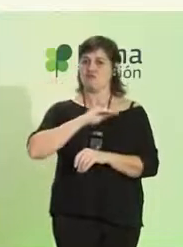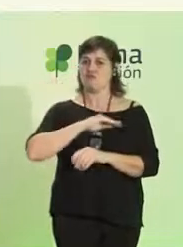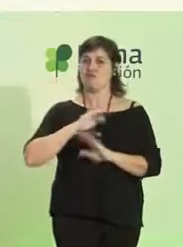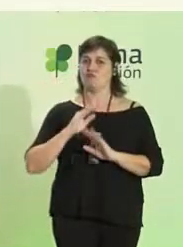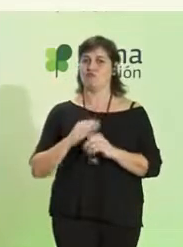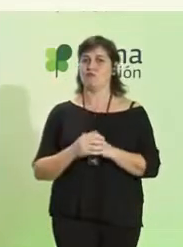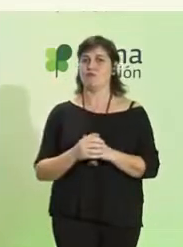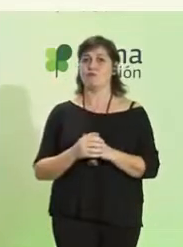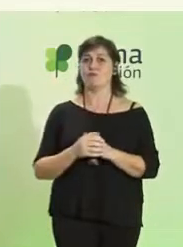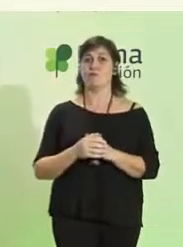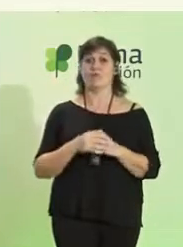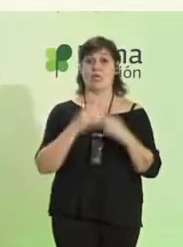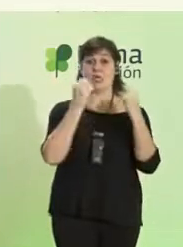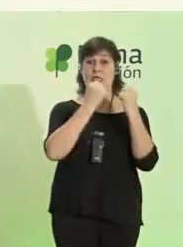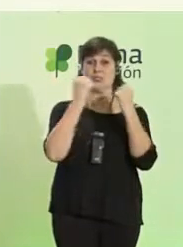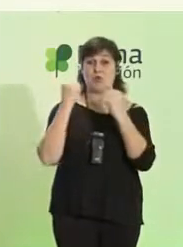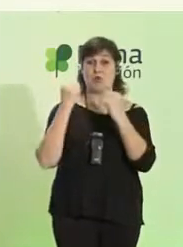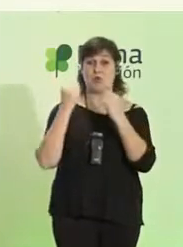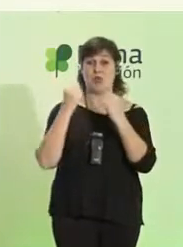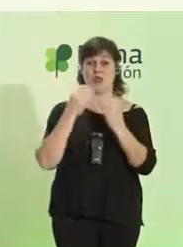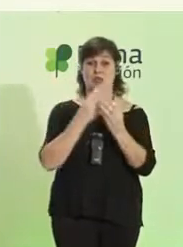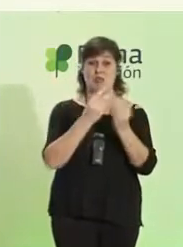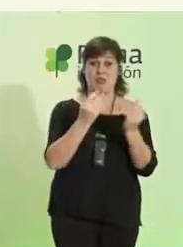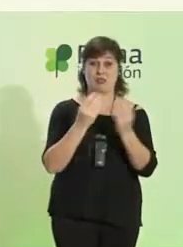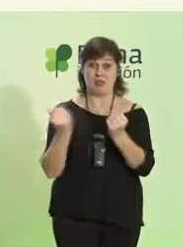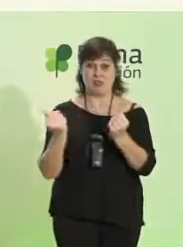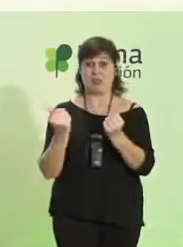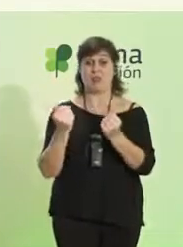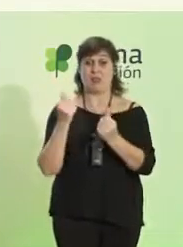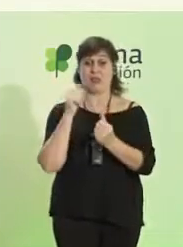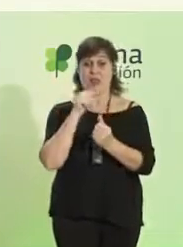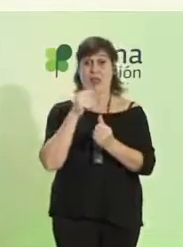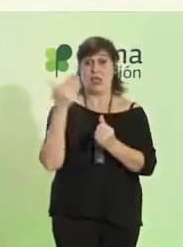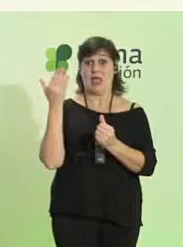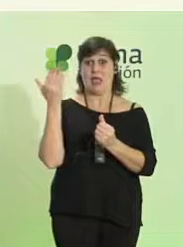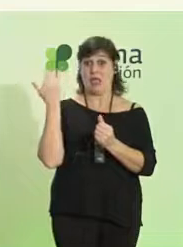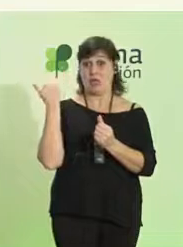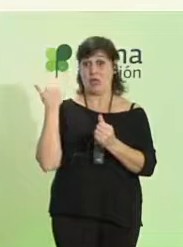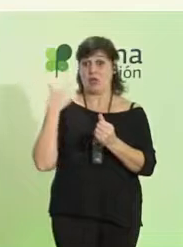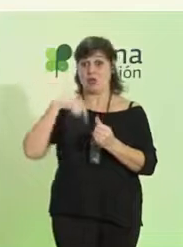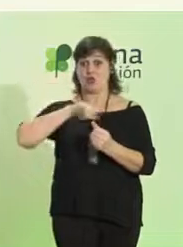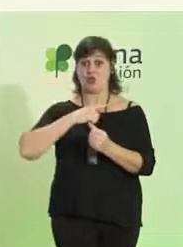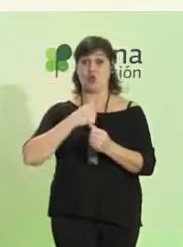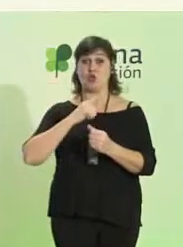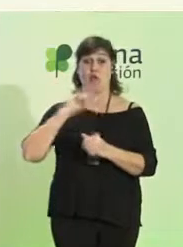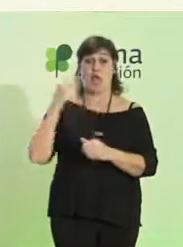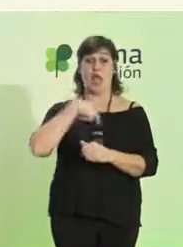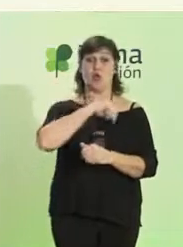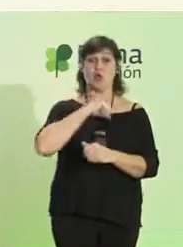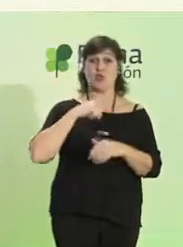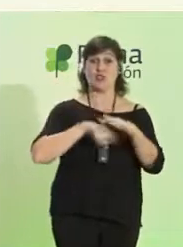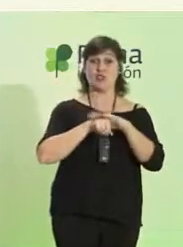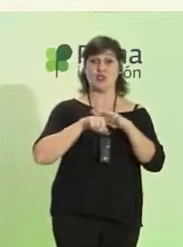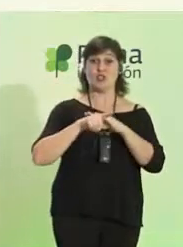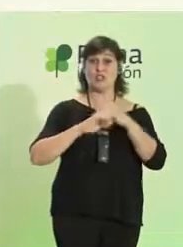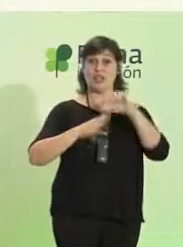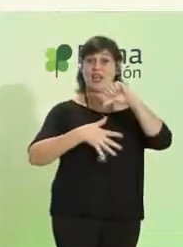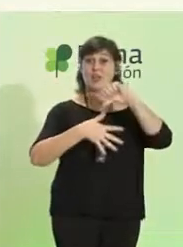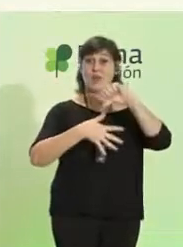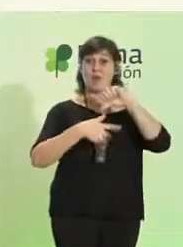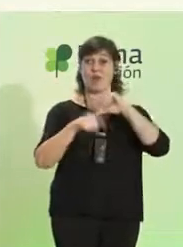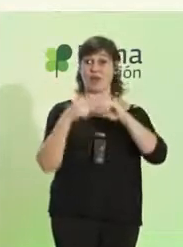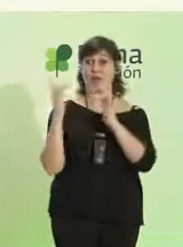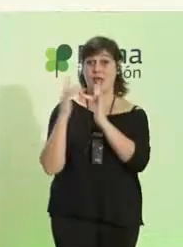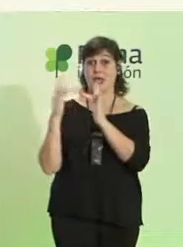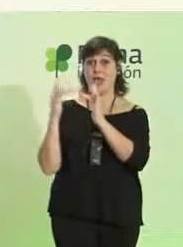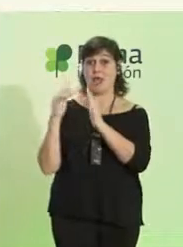desinstitucionalización. Ayer conectamos con autogestores de Latinoamérica que nos